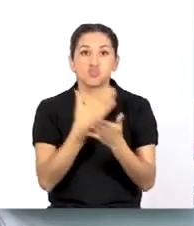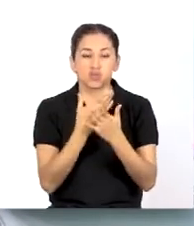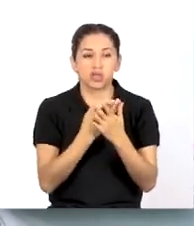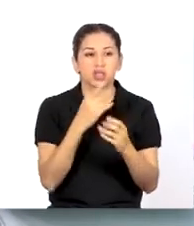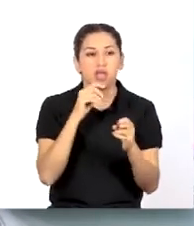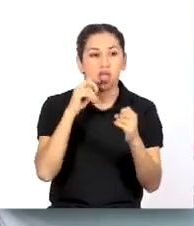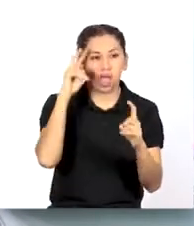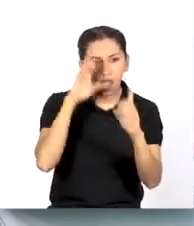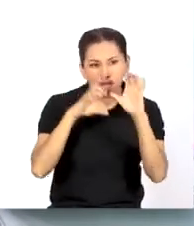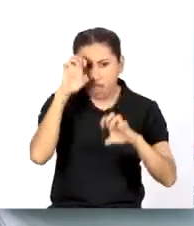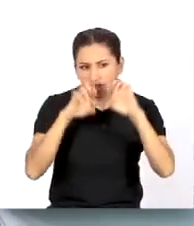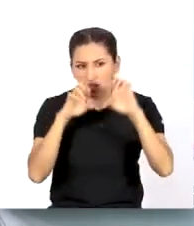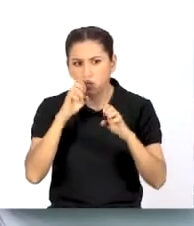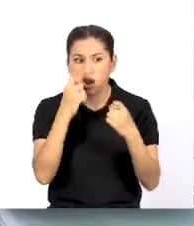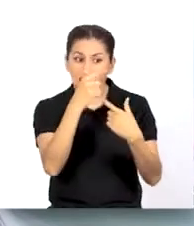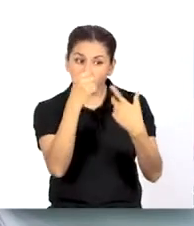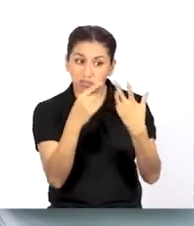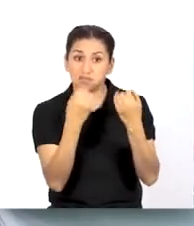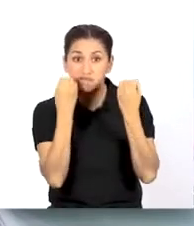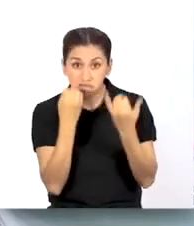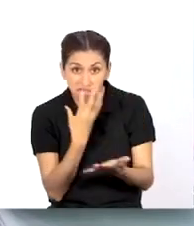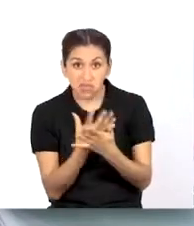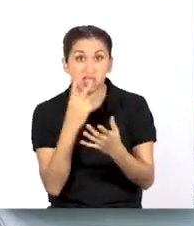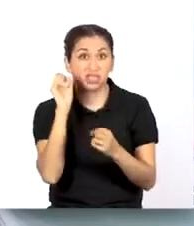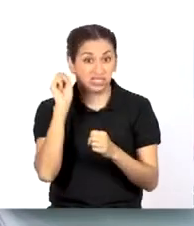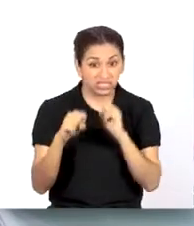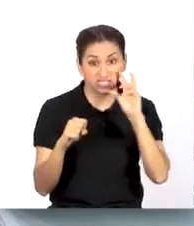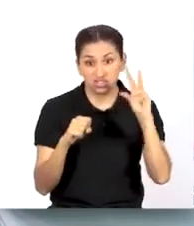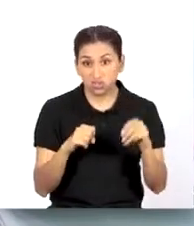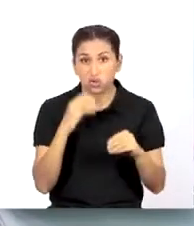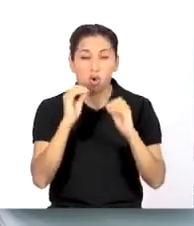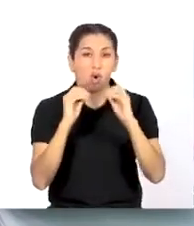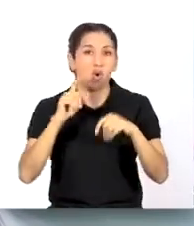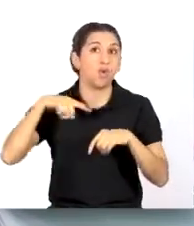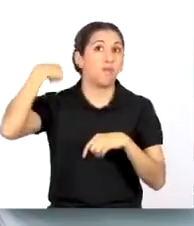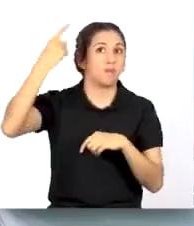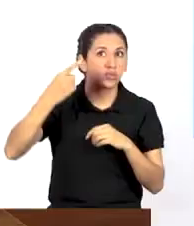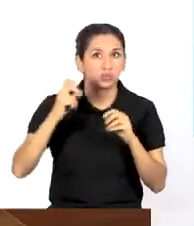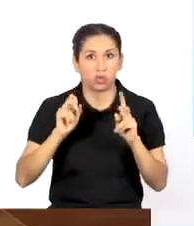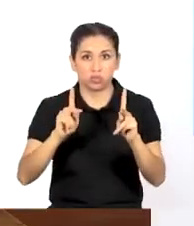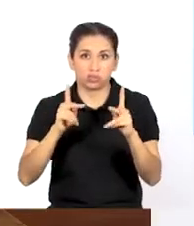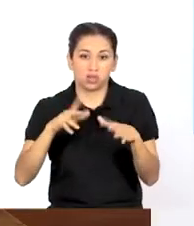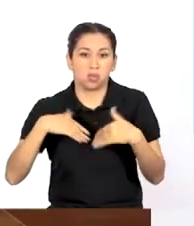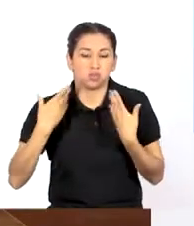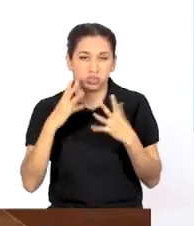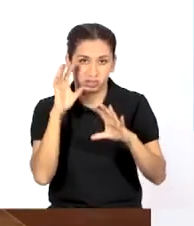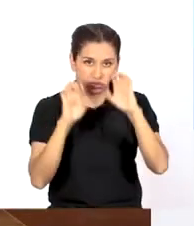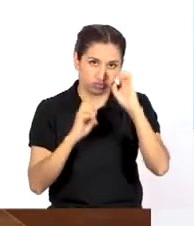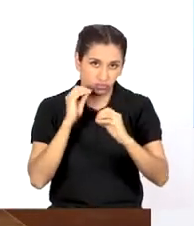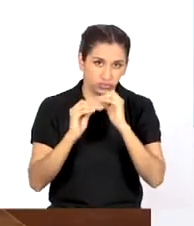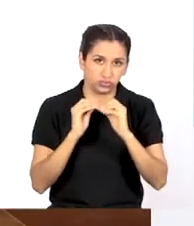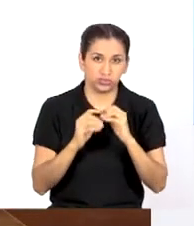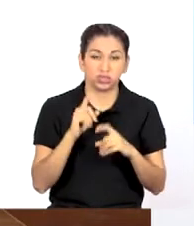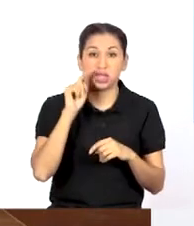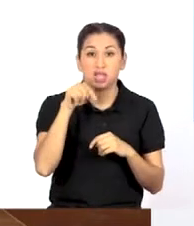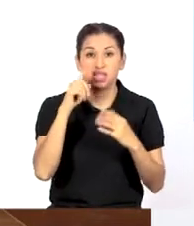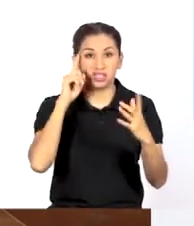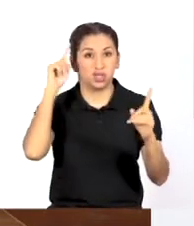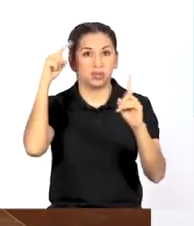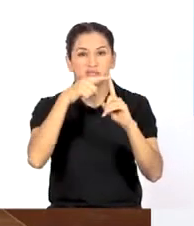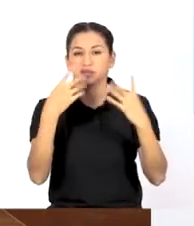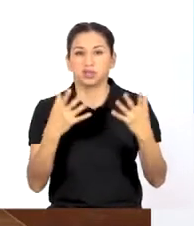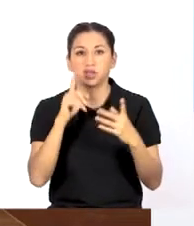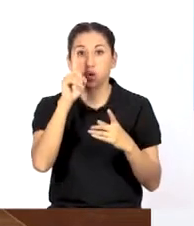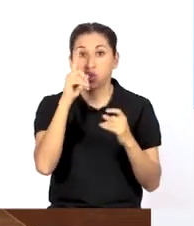funcionado o si tenemos sugerencias para mejorar el proceso en una próxima oportunidad. Los proyectos participativos son una